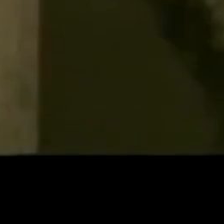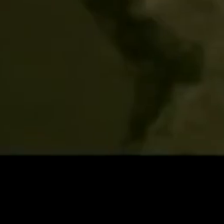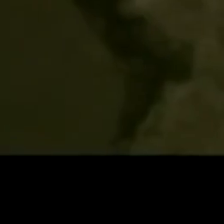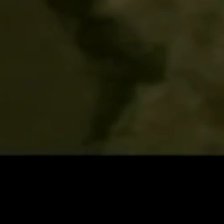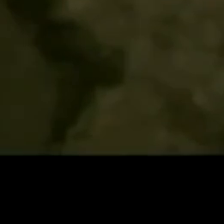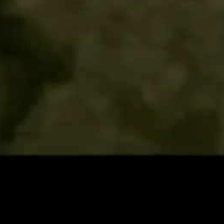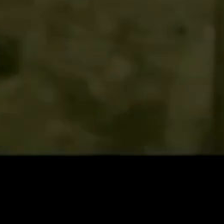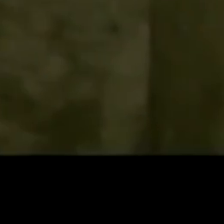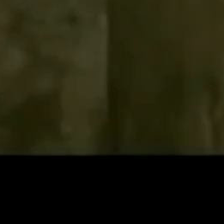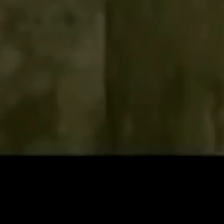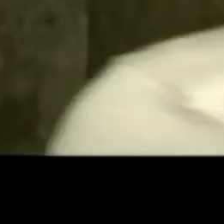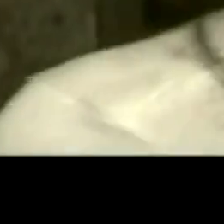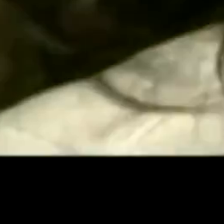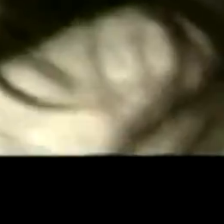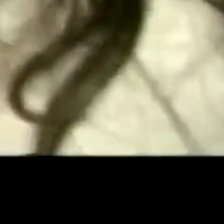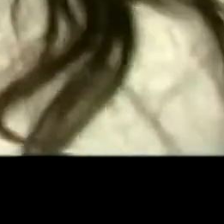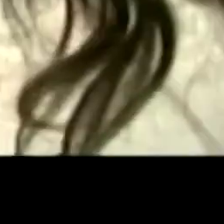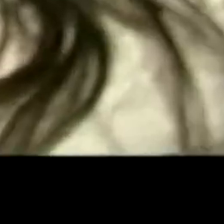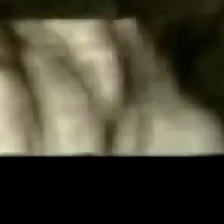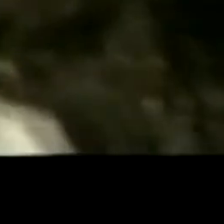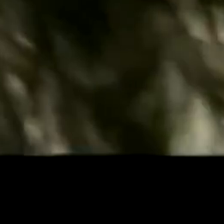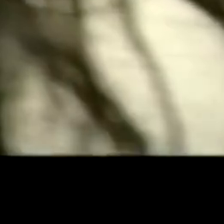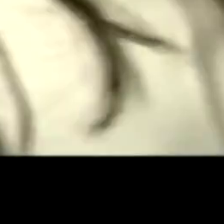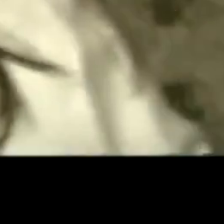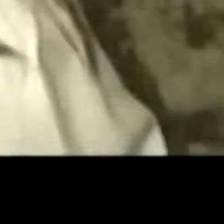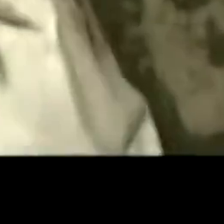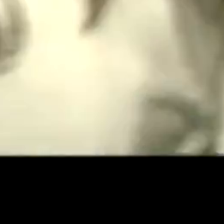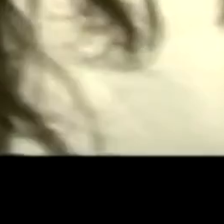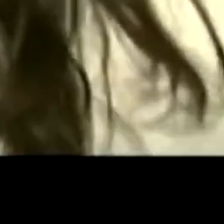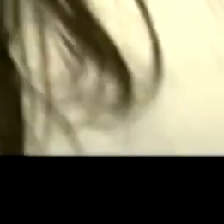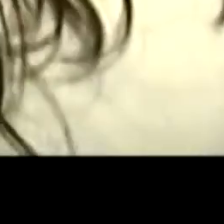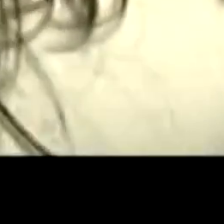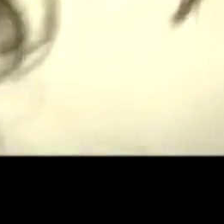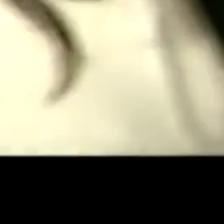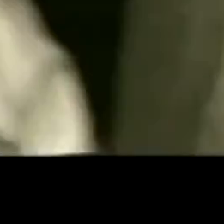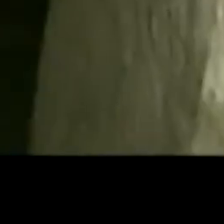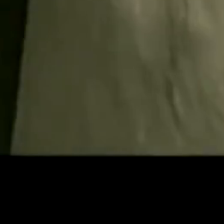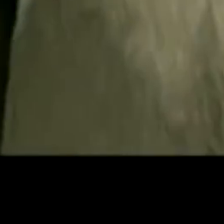Si quieres Y escuchar el mar Y